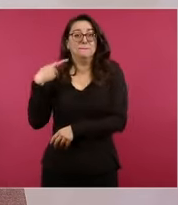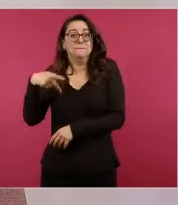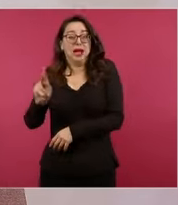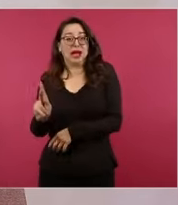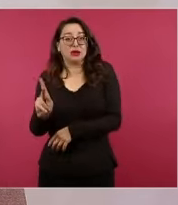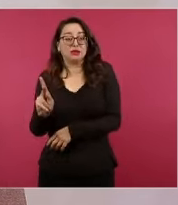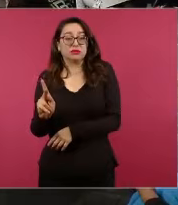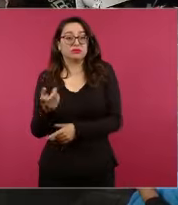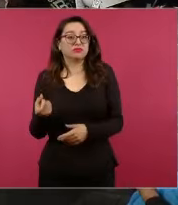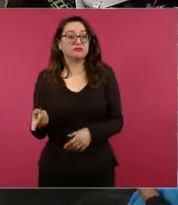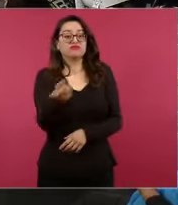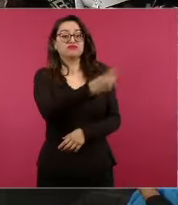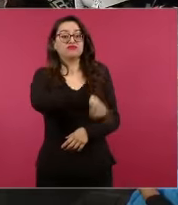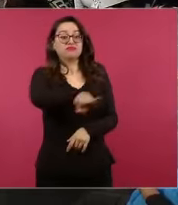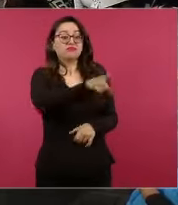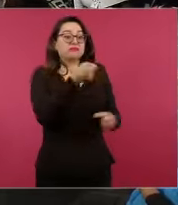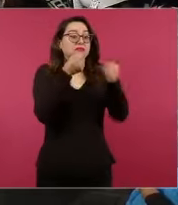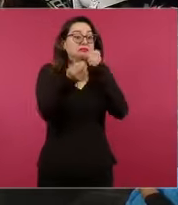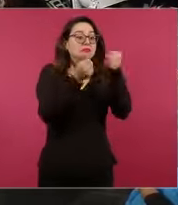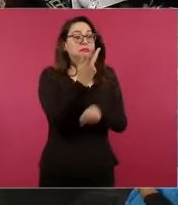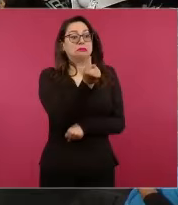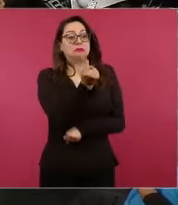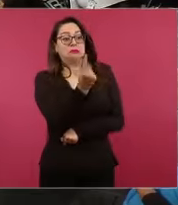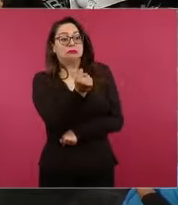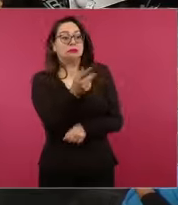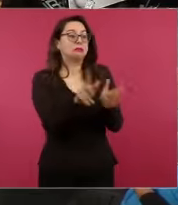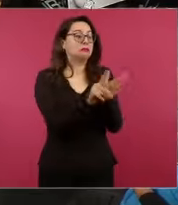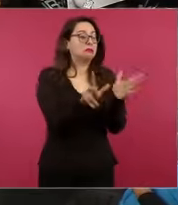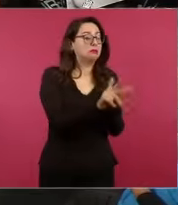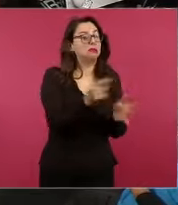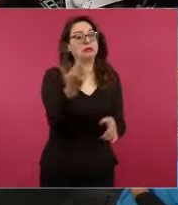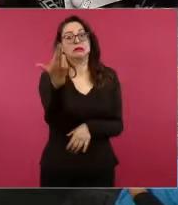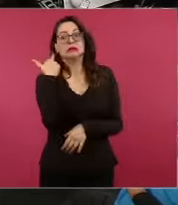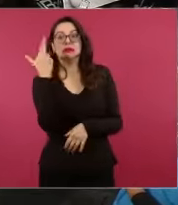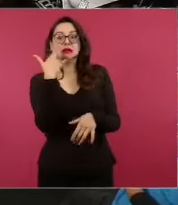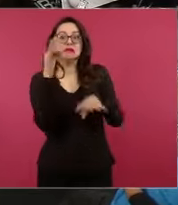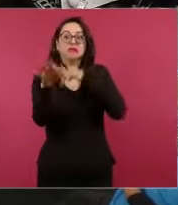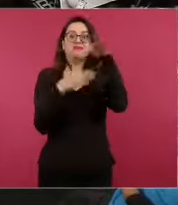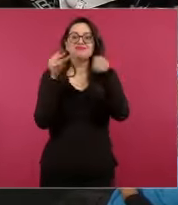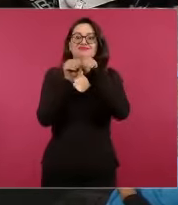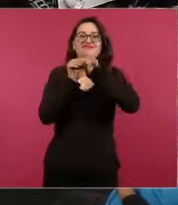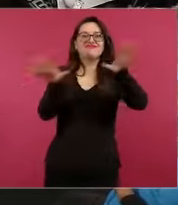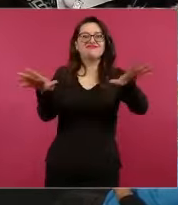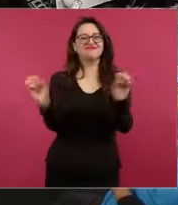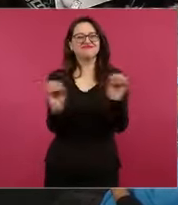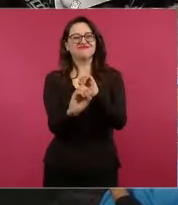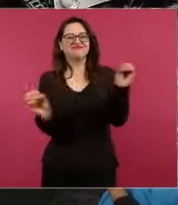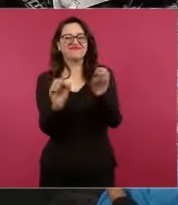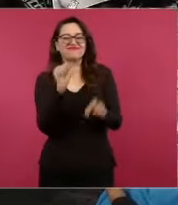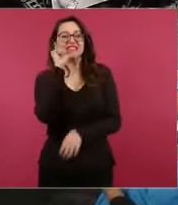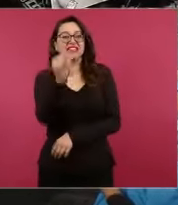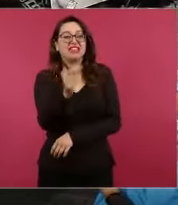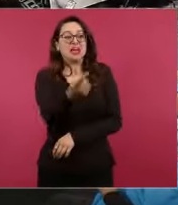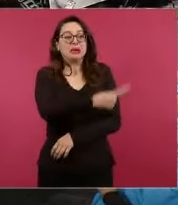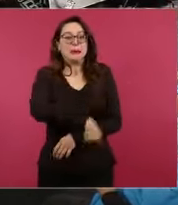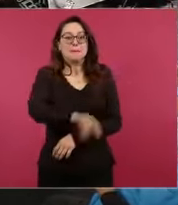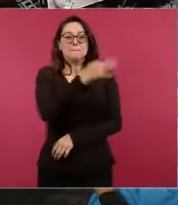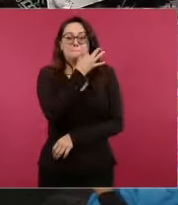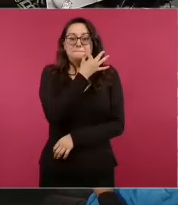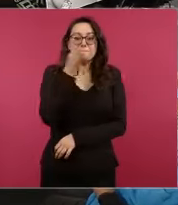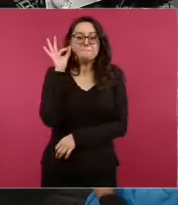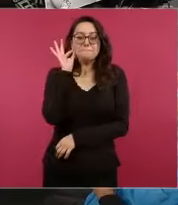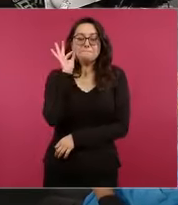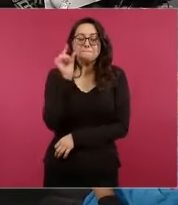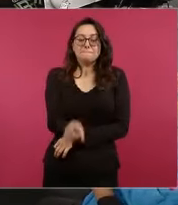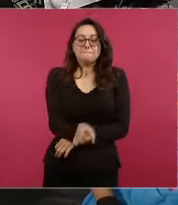Pero al día siguiente, el lunes, miren, de